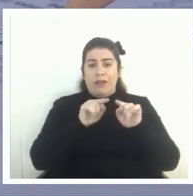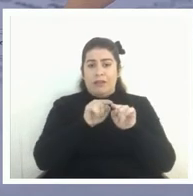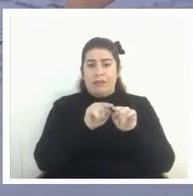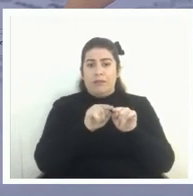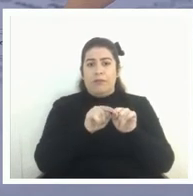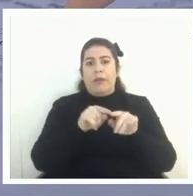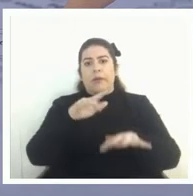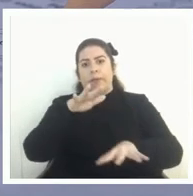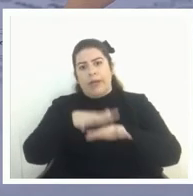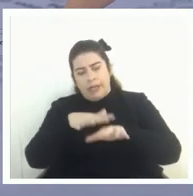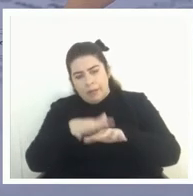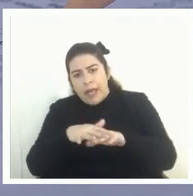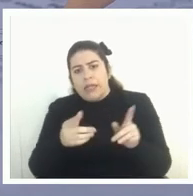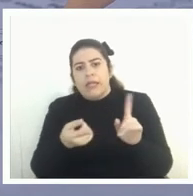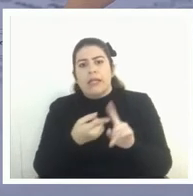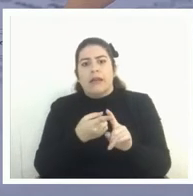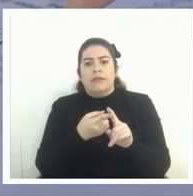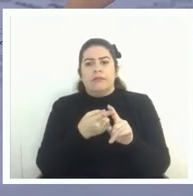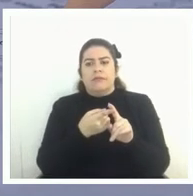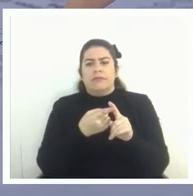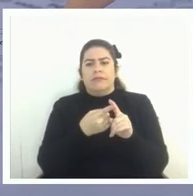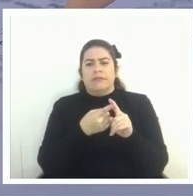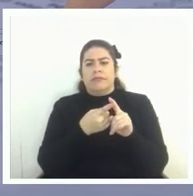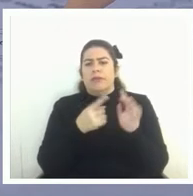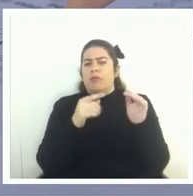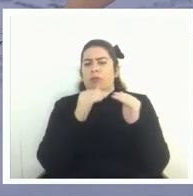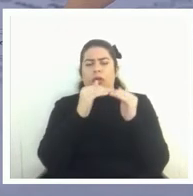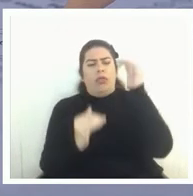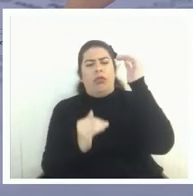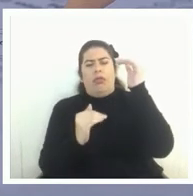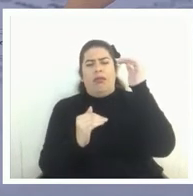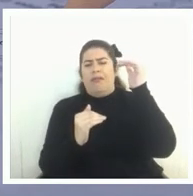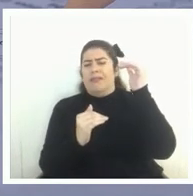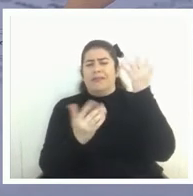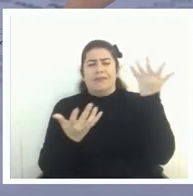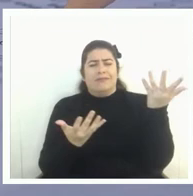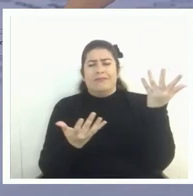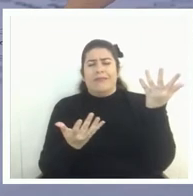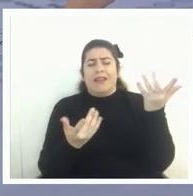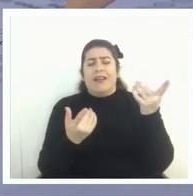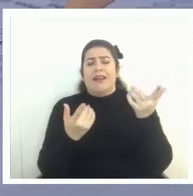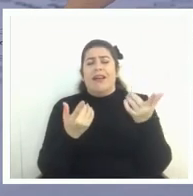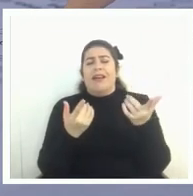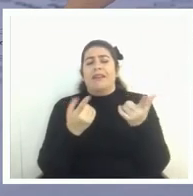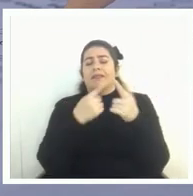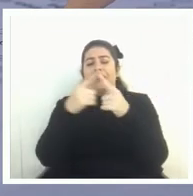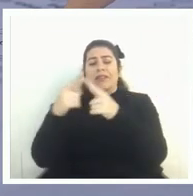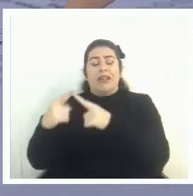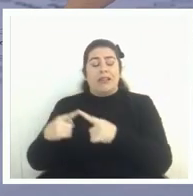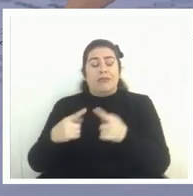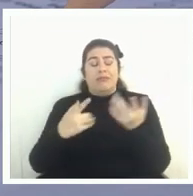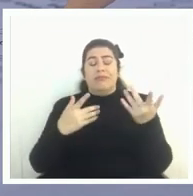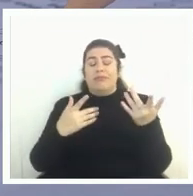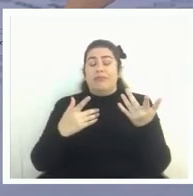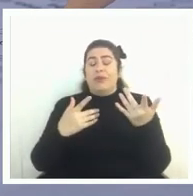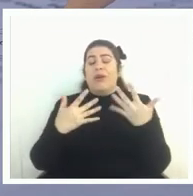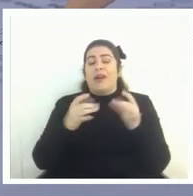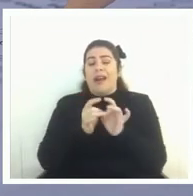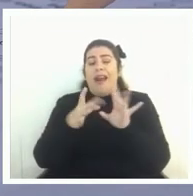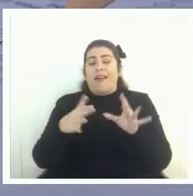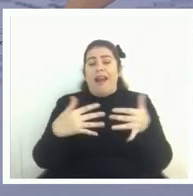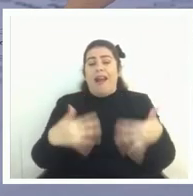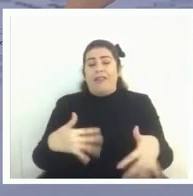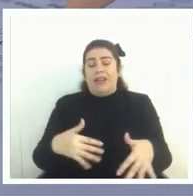matemáticas por ejemplo una distribución muy asimétrica de resultados que produce deformaciones graves que las voy a mostrar en otra lámina